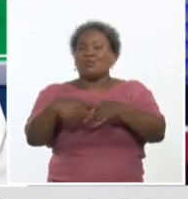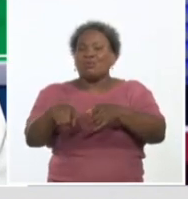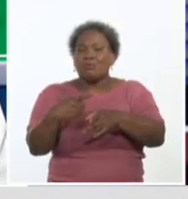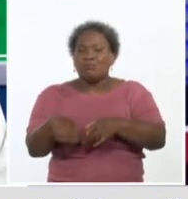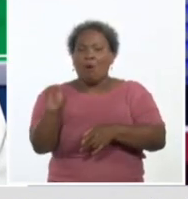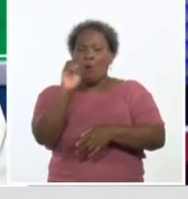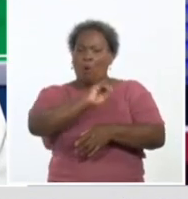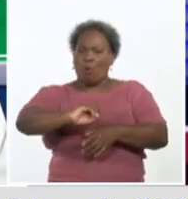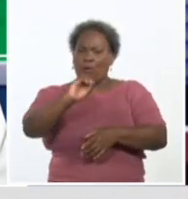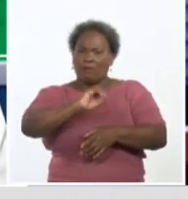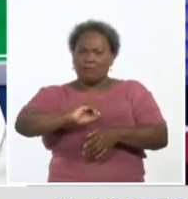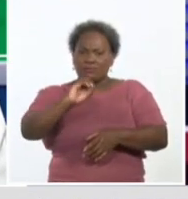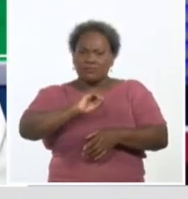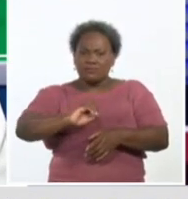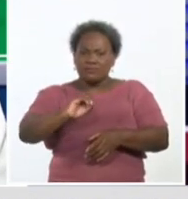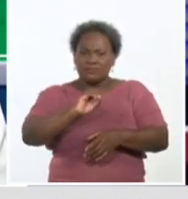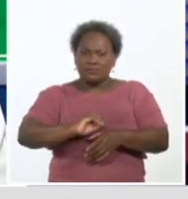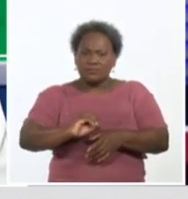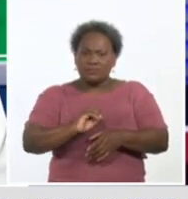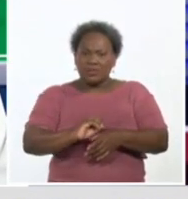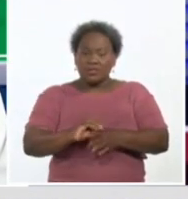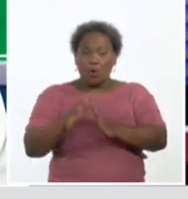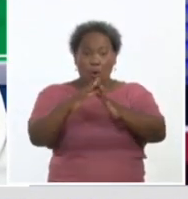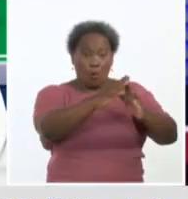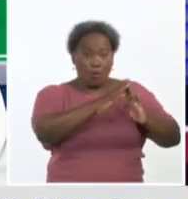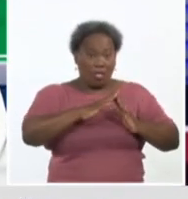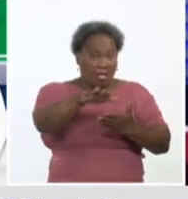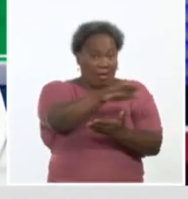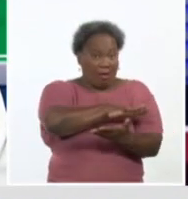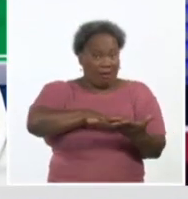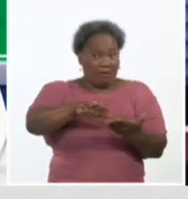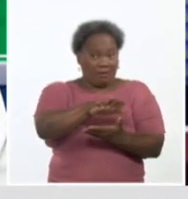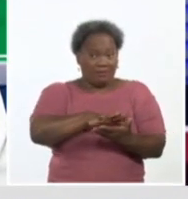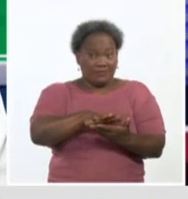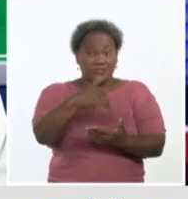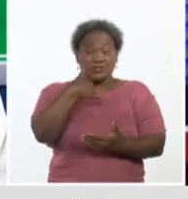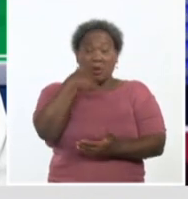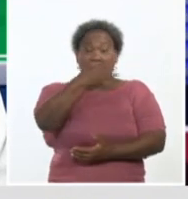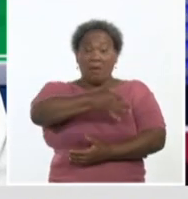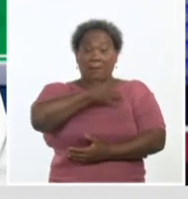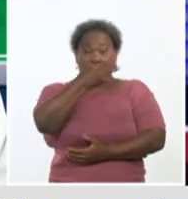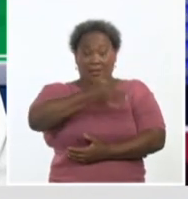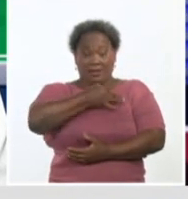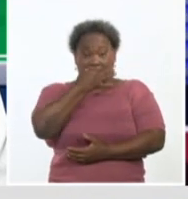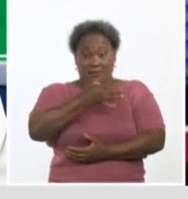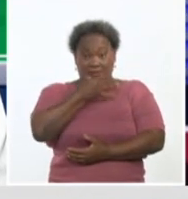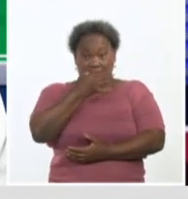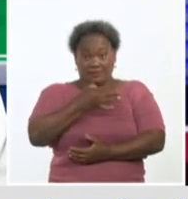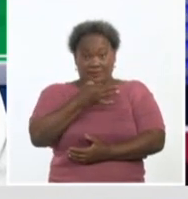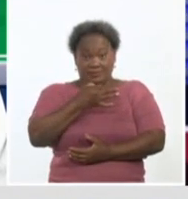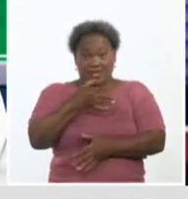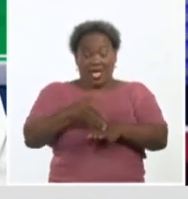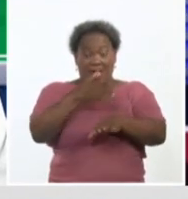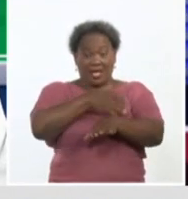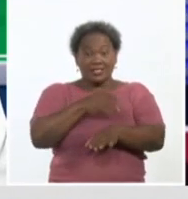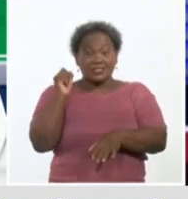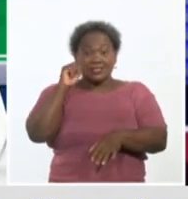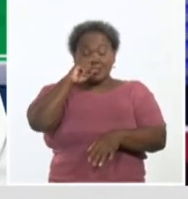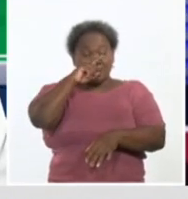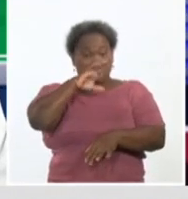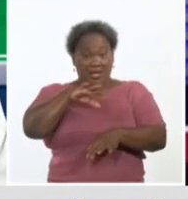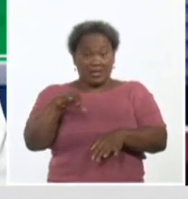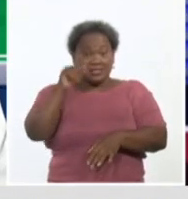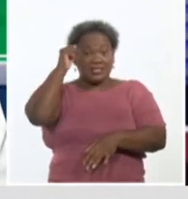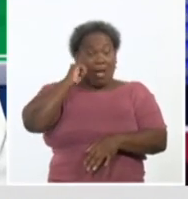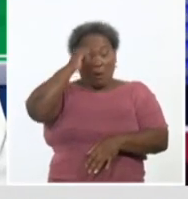organización que tiene que tener la comunidad. Y yo les quería comentar, antes de poder concluir, en el fin de semana